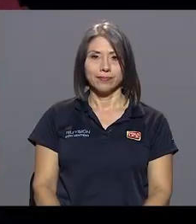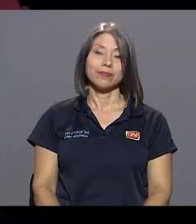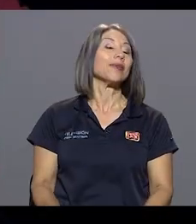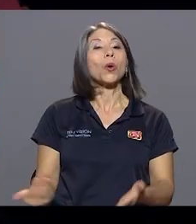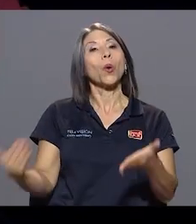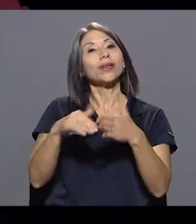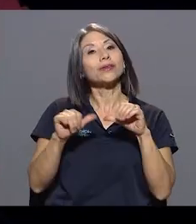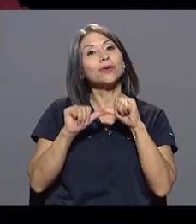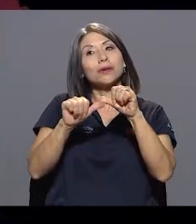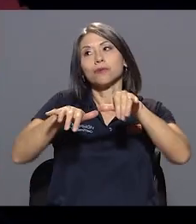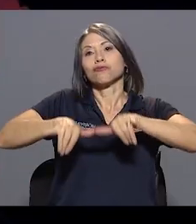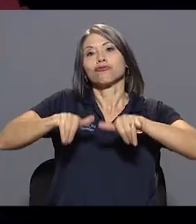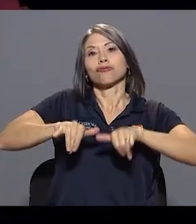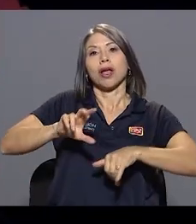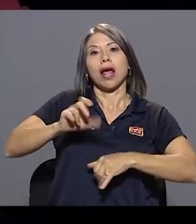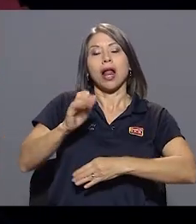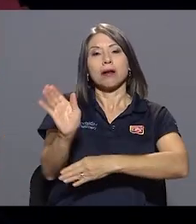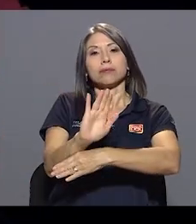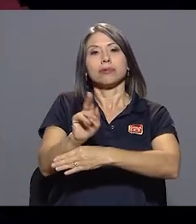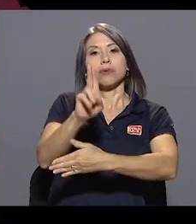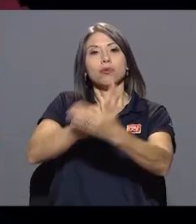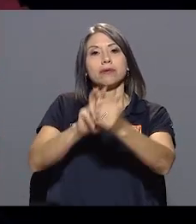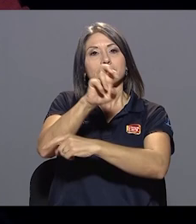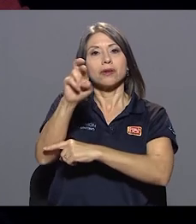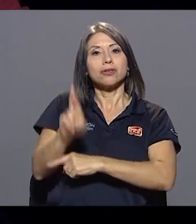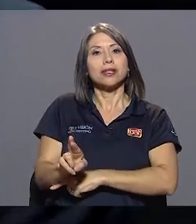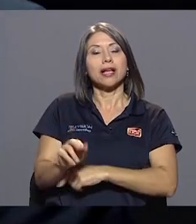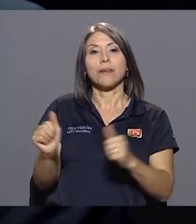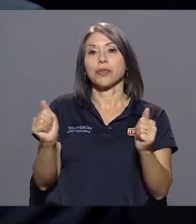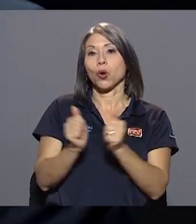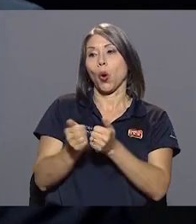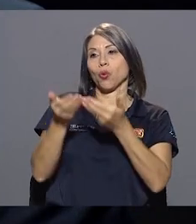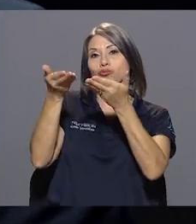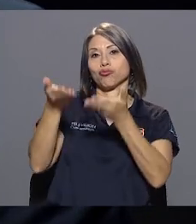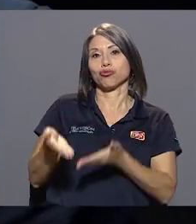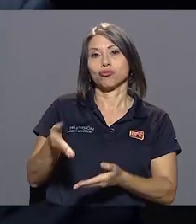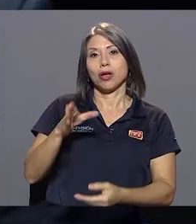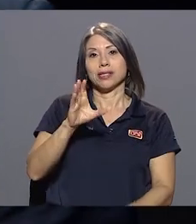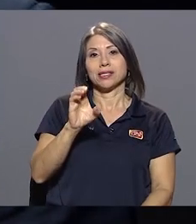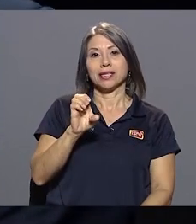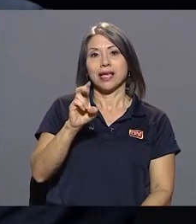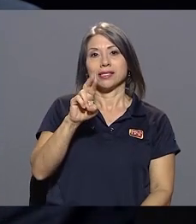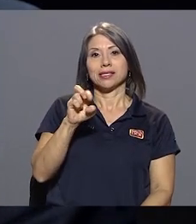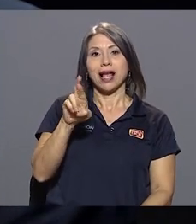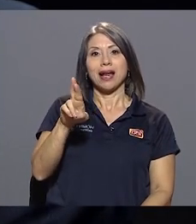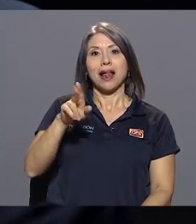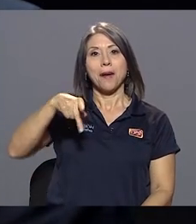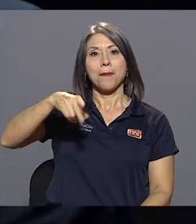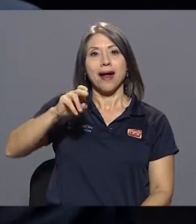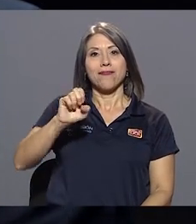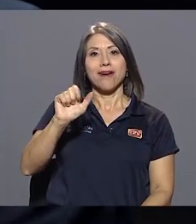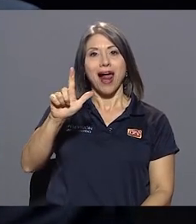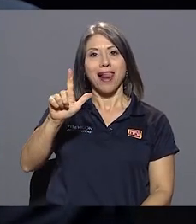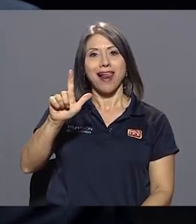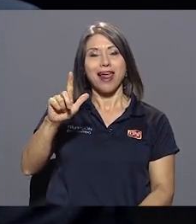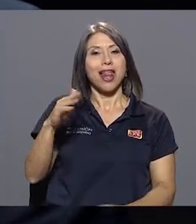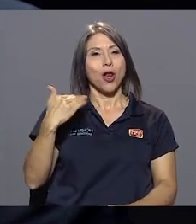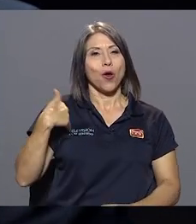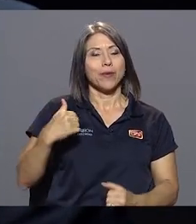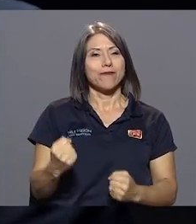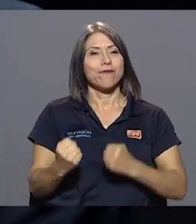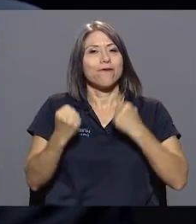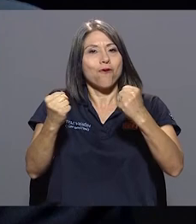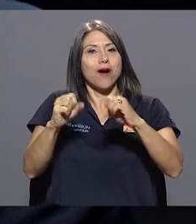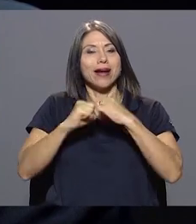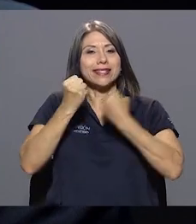Regresamos a los estudios del canal Universidad de Costa Rica. Estamos con César Parral, el hombre fuerte del sindicato de la